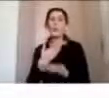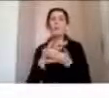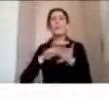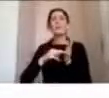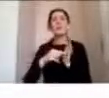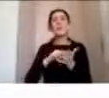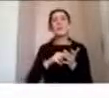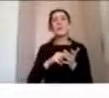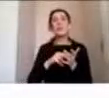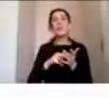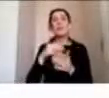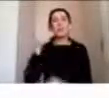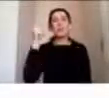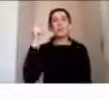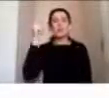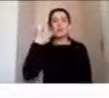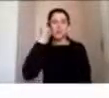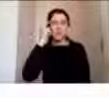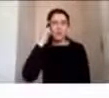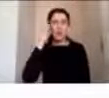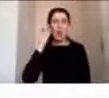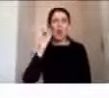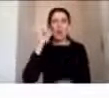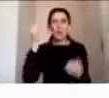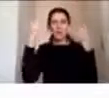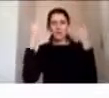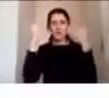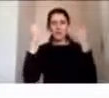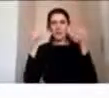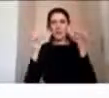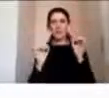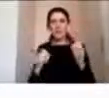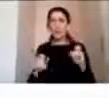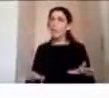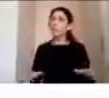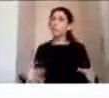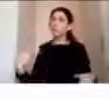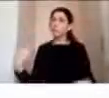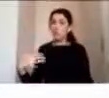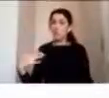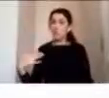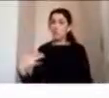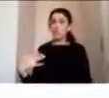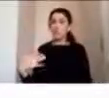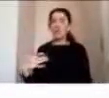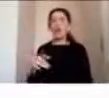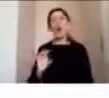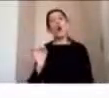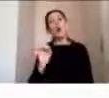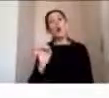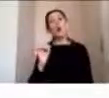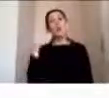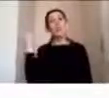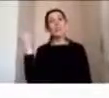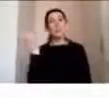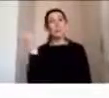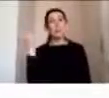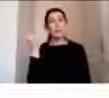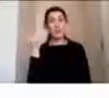evidentes o están teniendo dificultades para cumplir con las expectativas de independencia que son esperadas para su edad